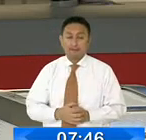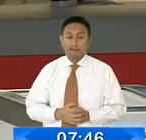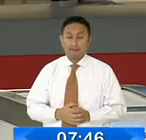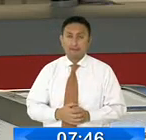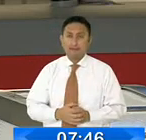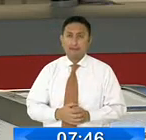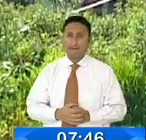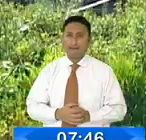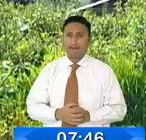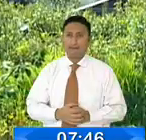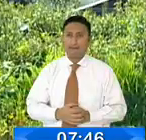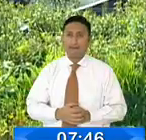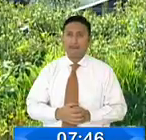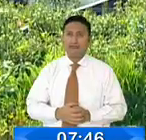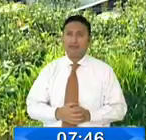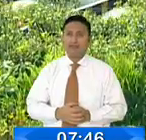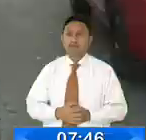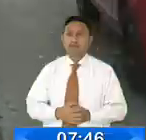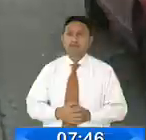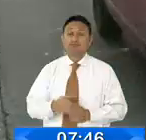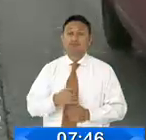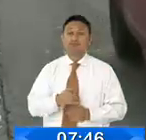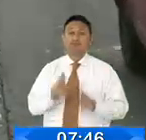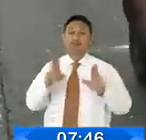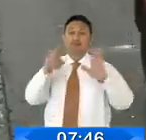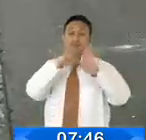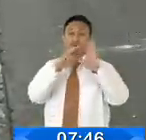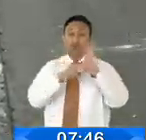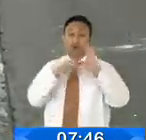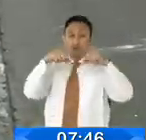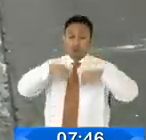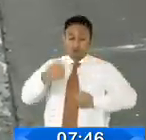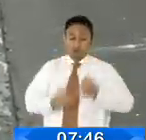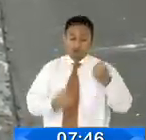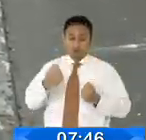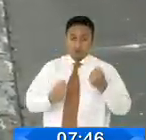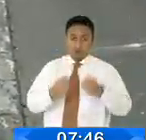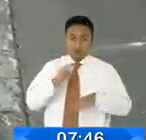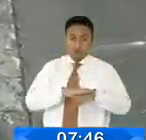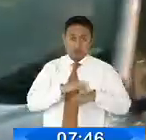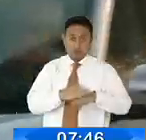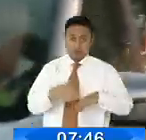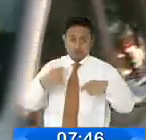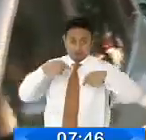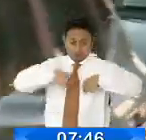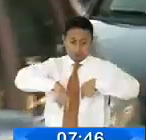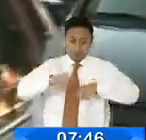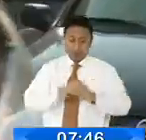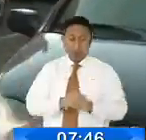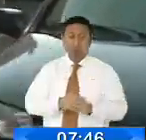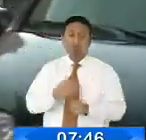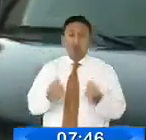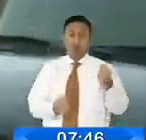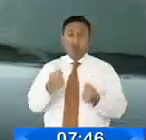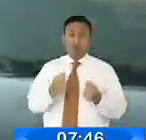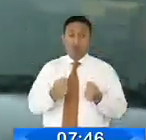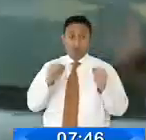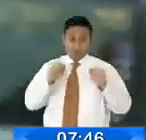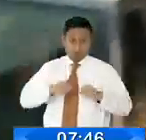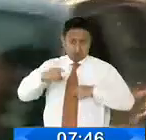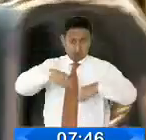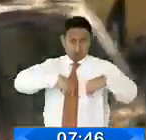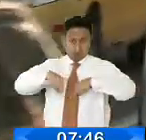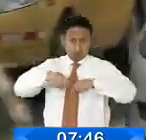Veamos. La medida hoy circula que rige en la capital tras el fin del estado de excepción y que permite a los vehículos circular